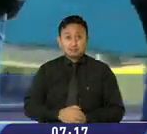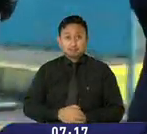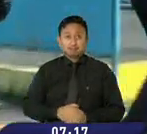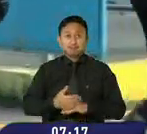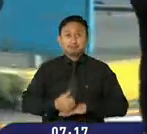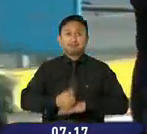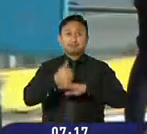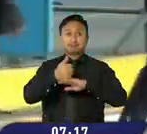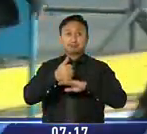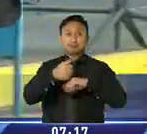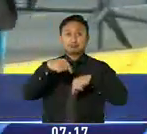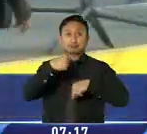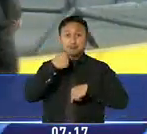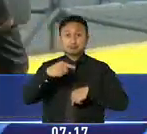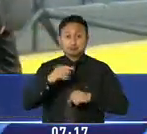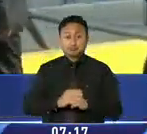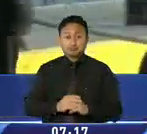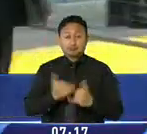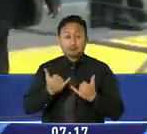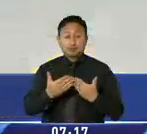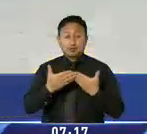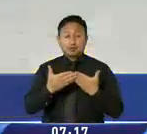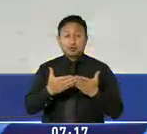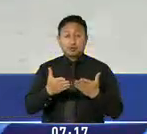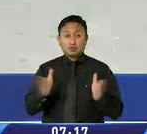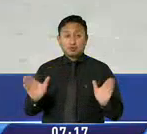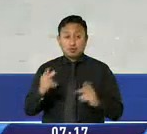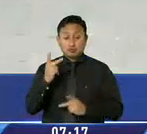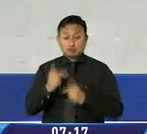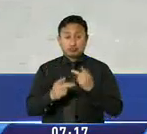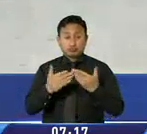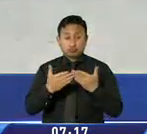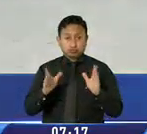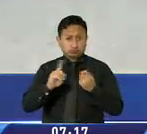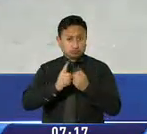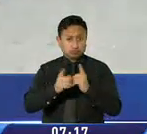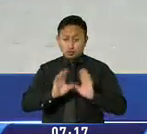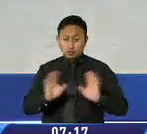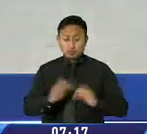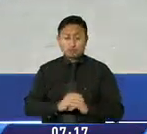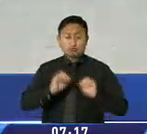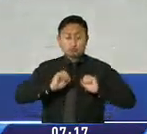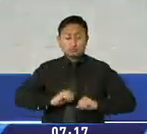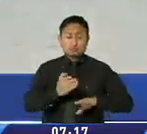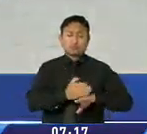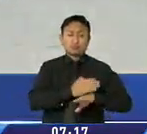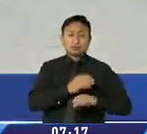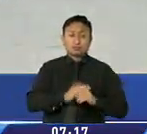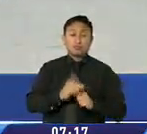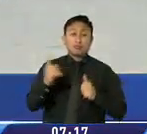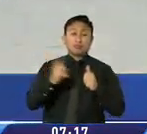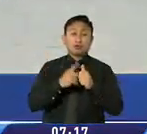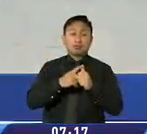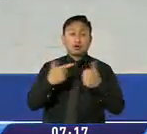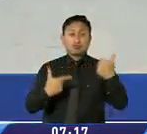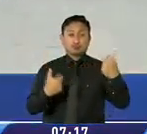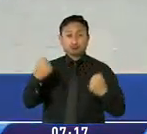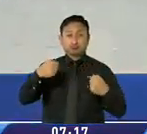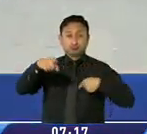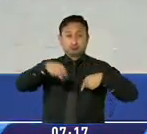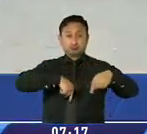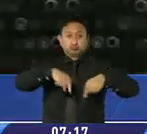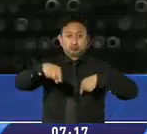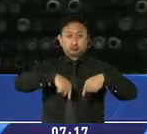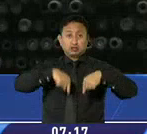gobernador de la provincia anunció que los parámetros para la reapertura progresiva no cambian, que se mantienen como estaba estipulado. Será primero el transporte pesado quienes puedan